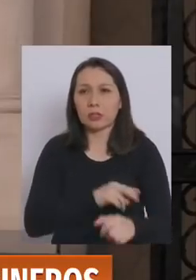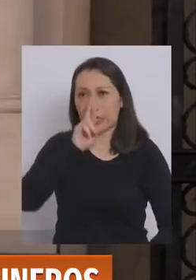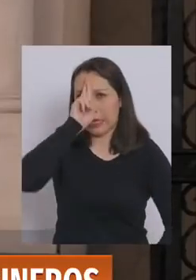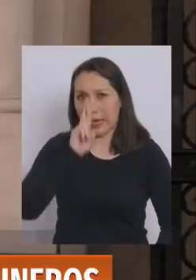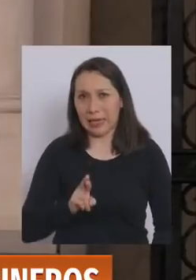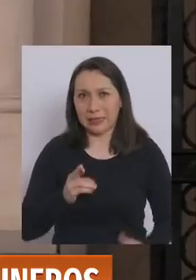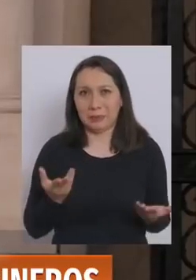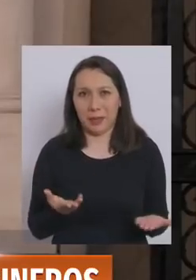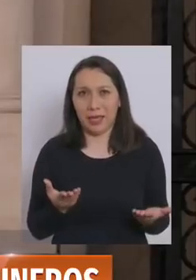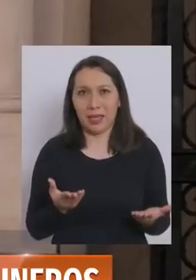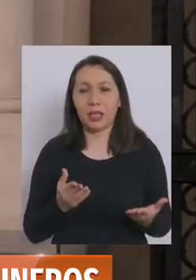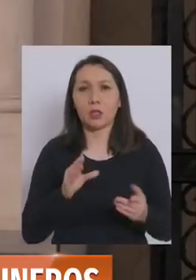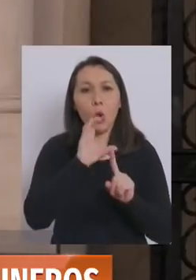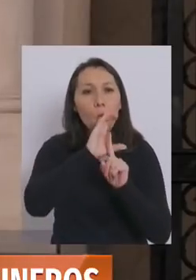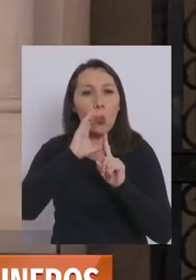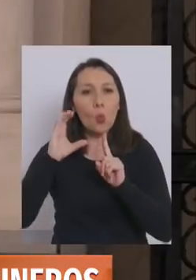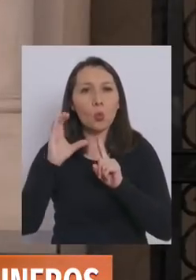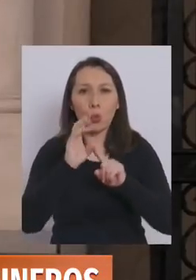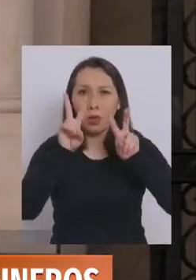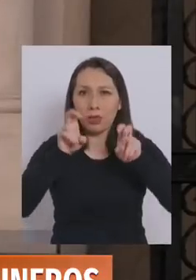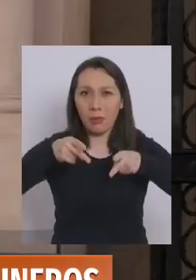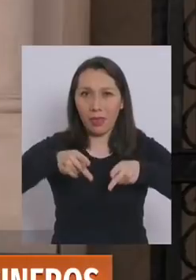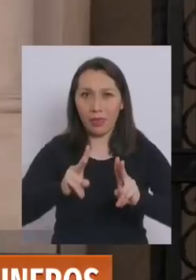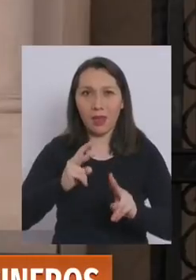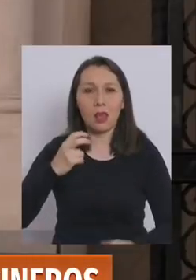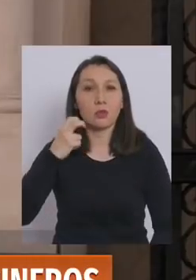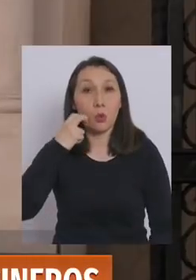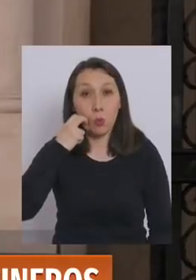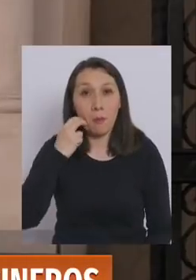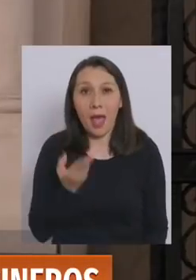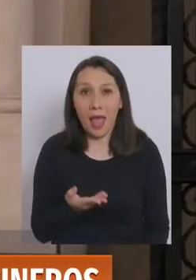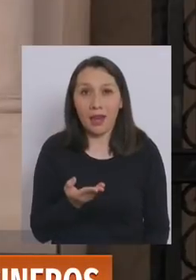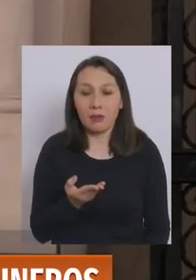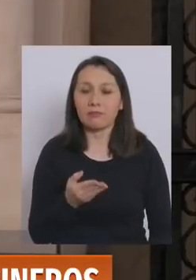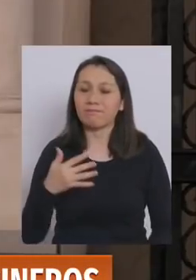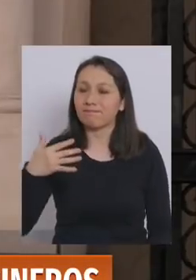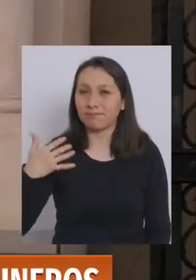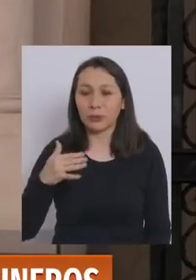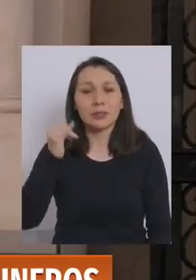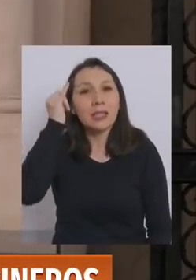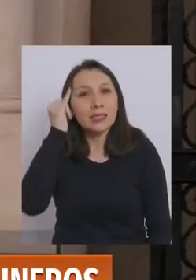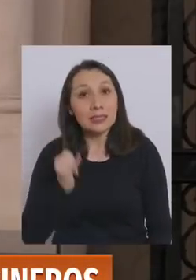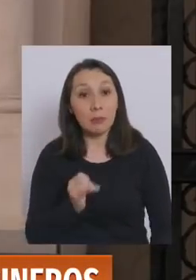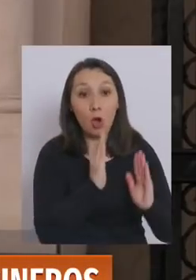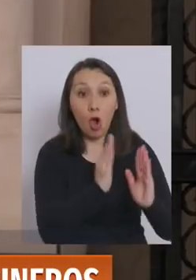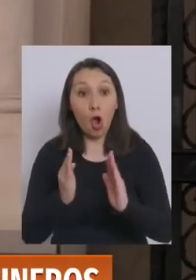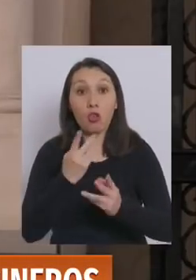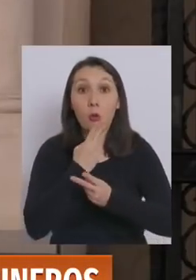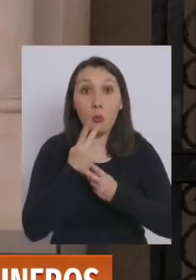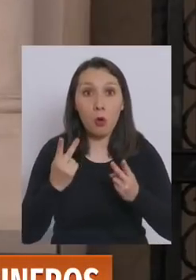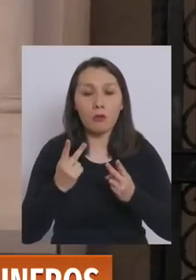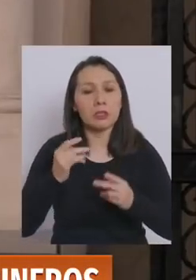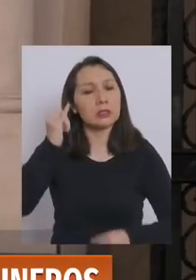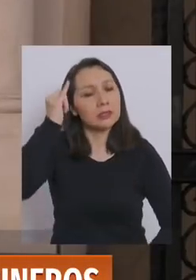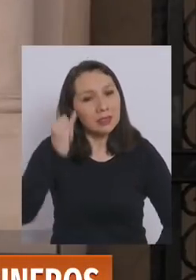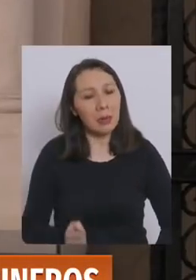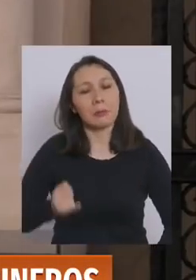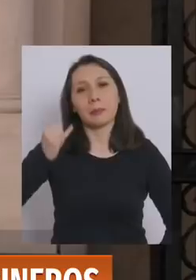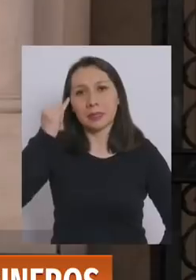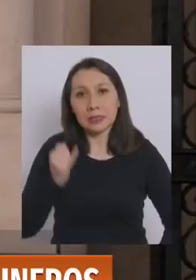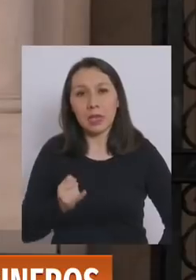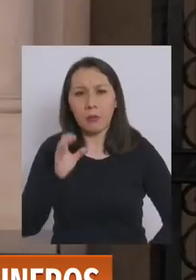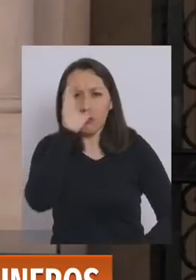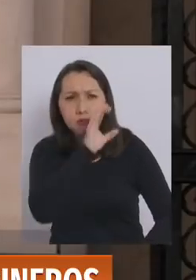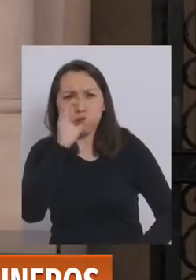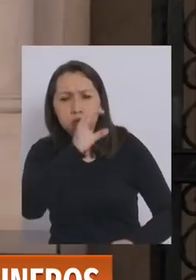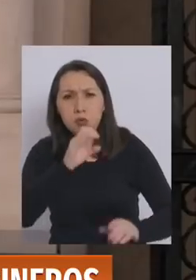respeto a una cultura de los derechos humanos. Es esencial que siempre el orden público, siempre la